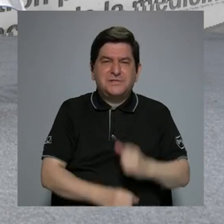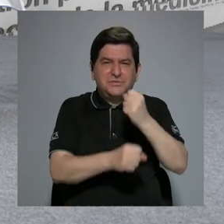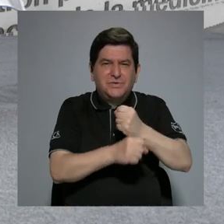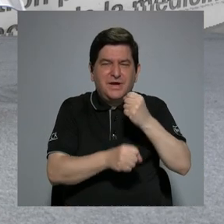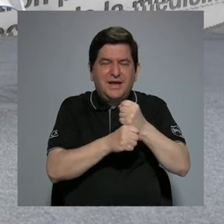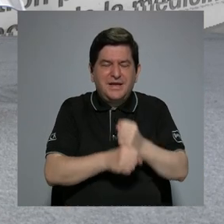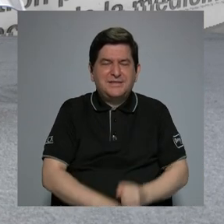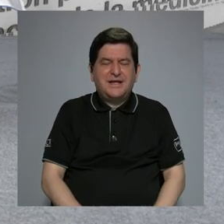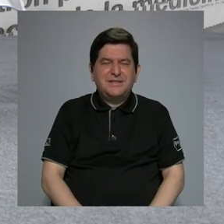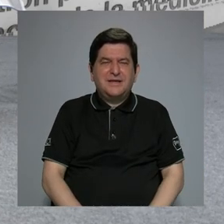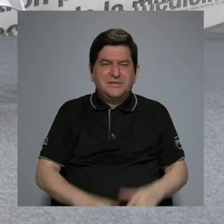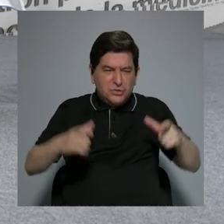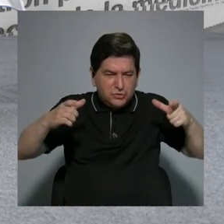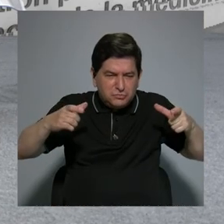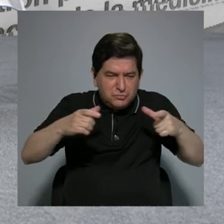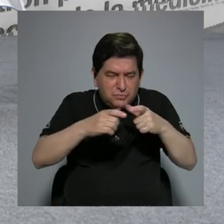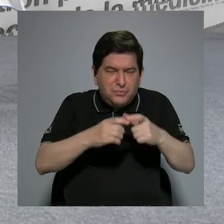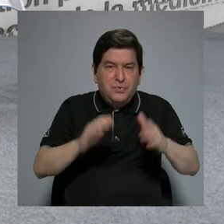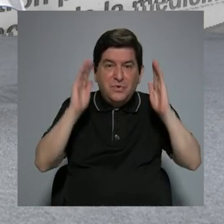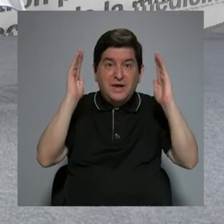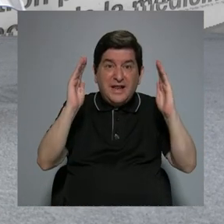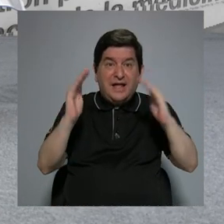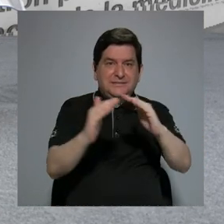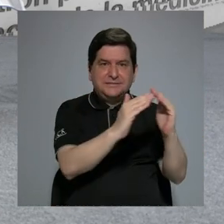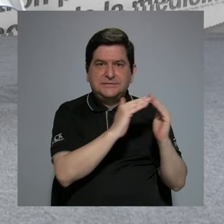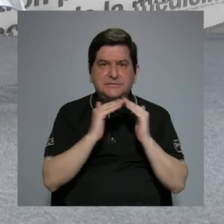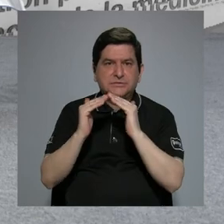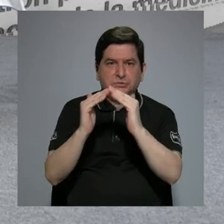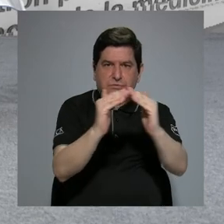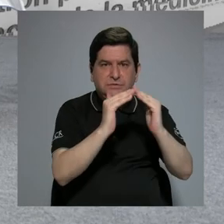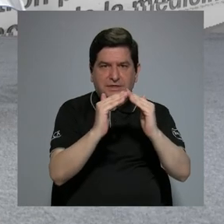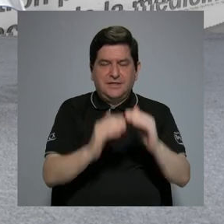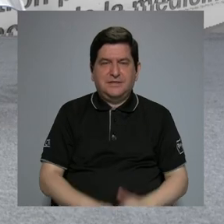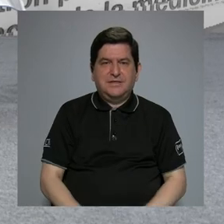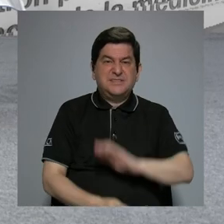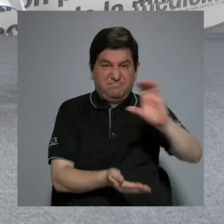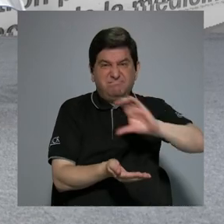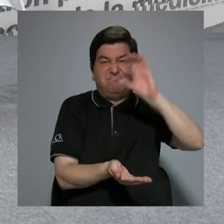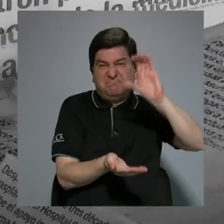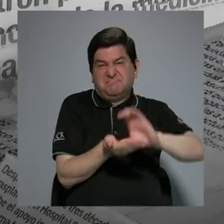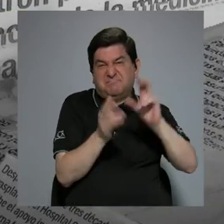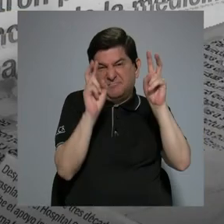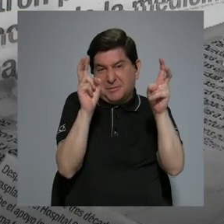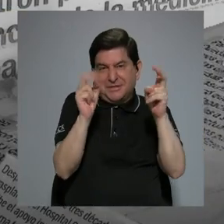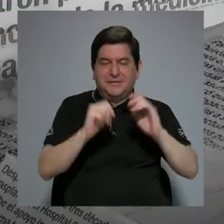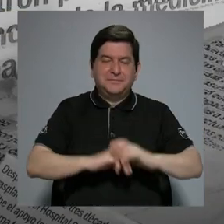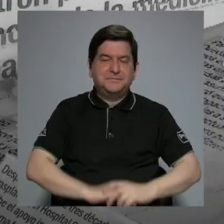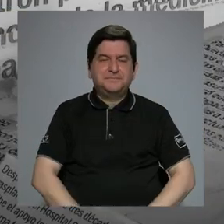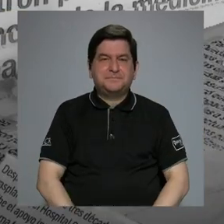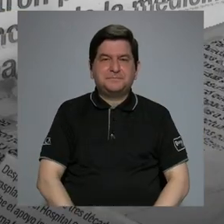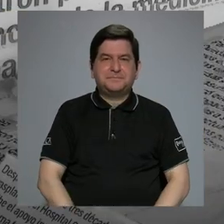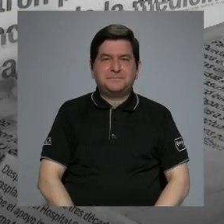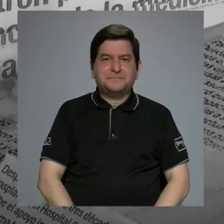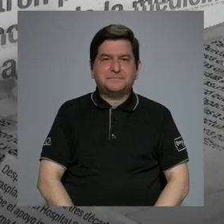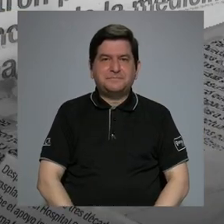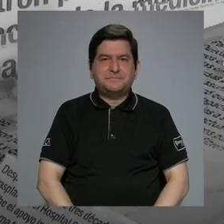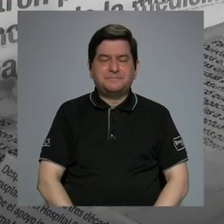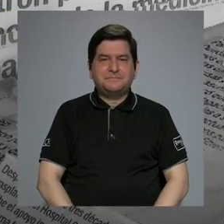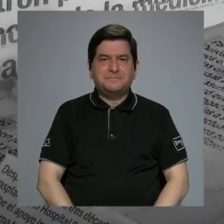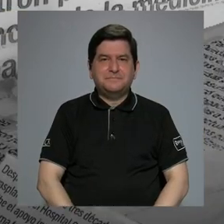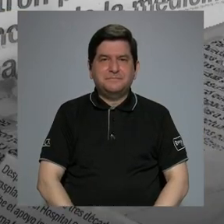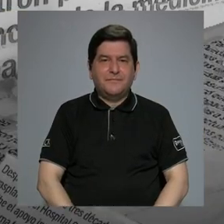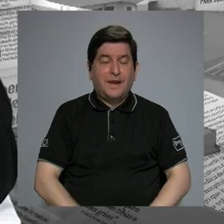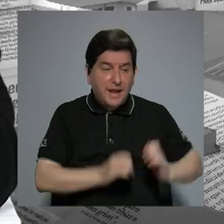trabajo en las grandes urbes, en las grandes metrópolis, ¿verdad? En la capital, por llamarlo así. Y esta